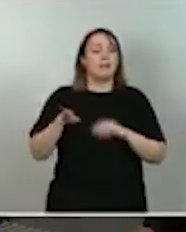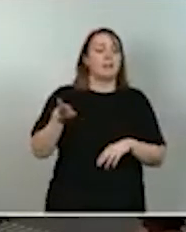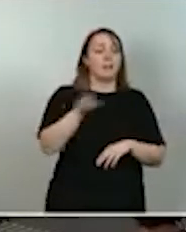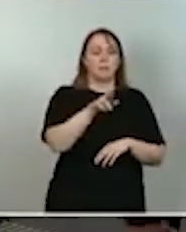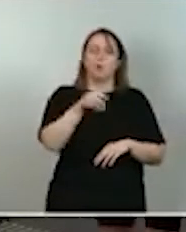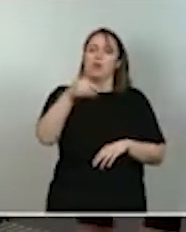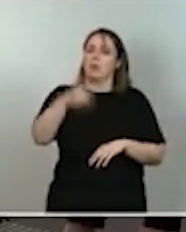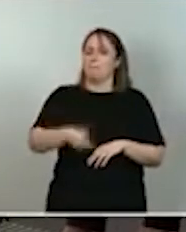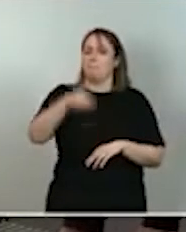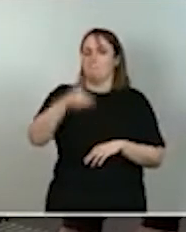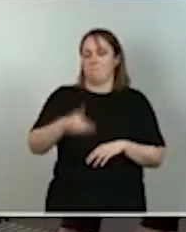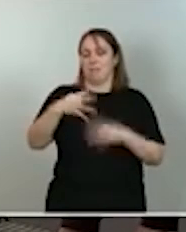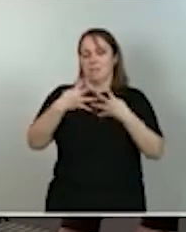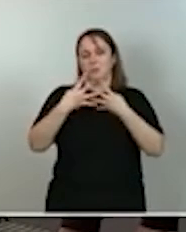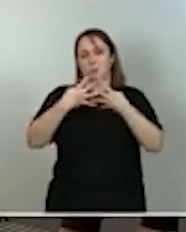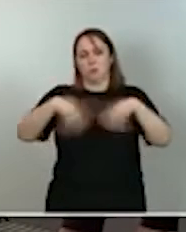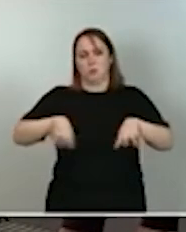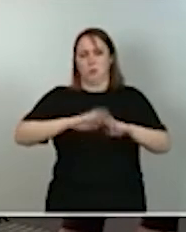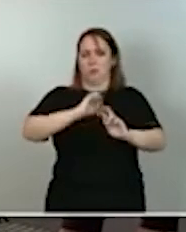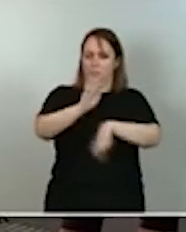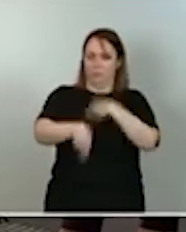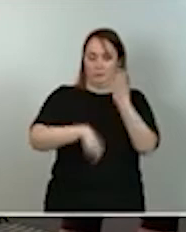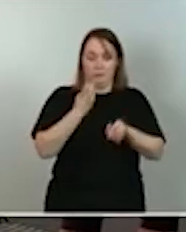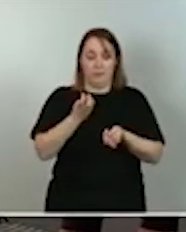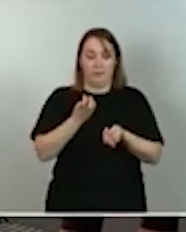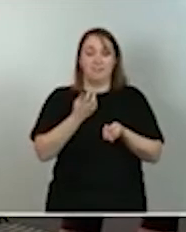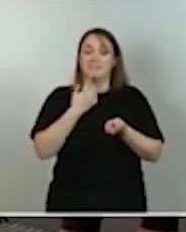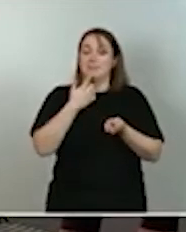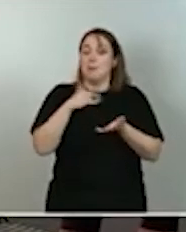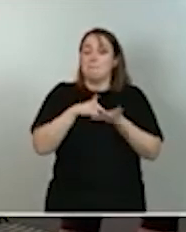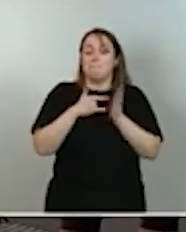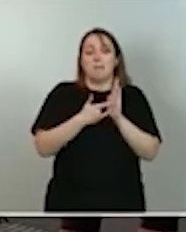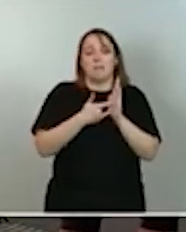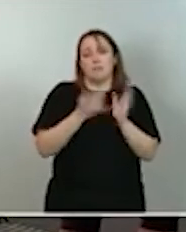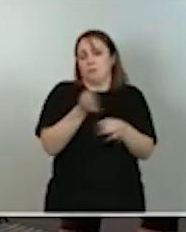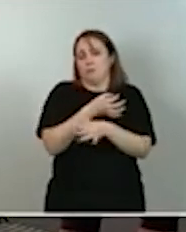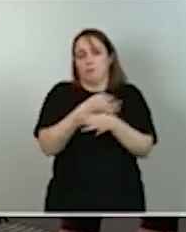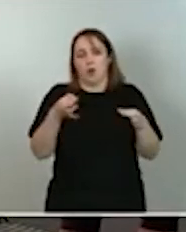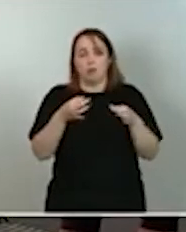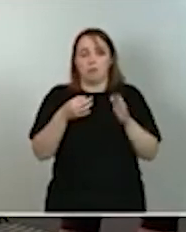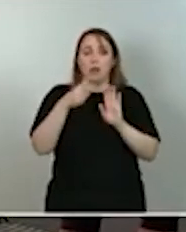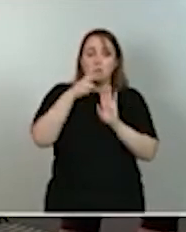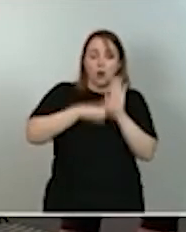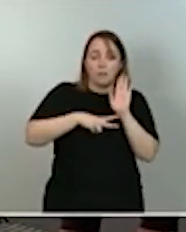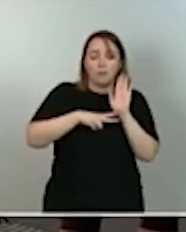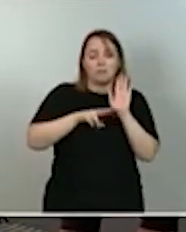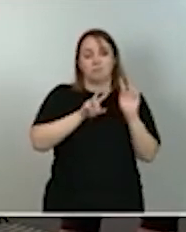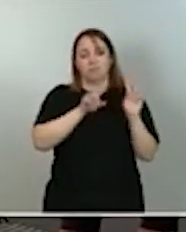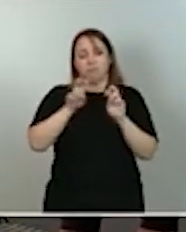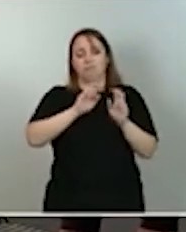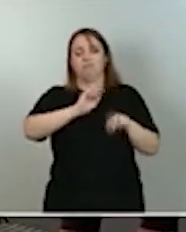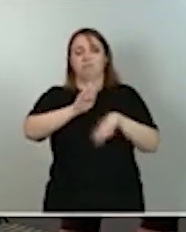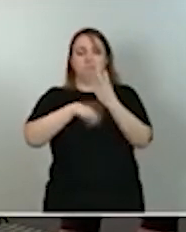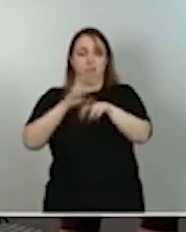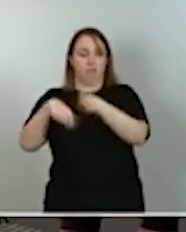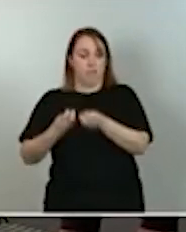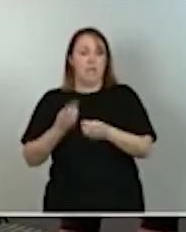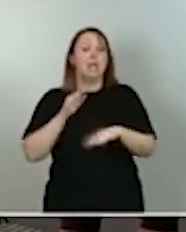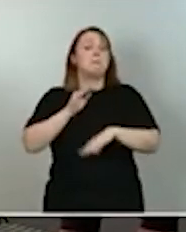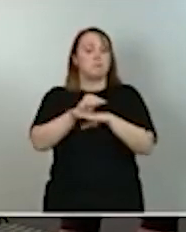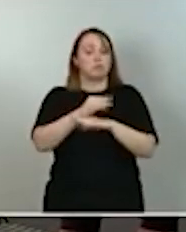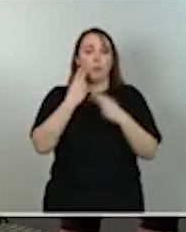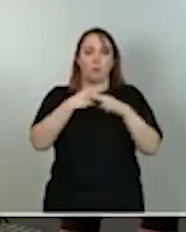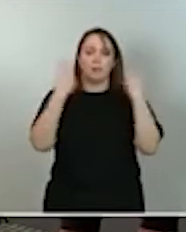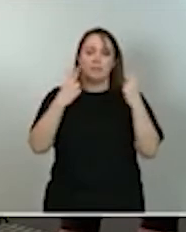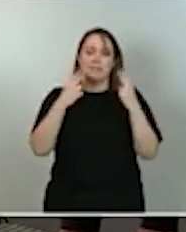estructurales, que se articulan con un plan coherente de cambios normativos y de inversión pública. Quiero incidir en este punto porque